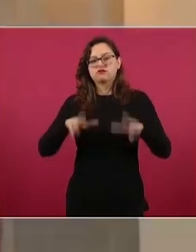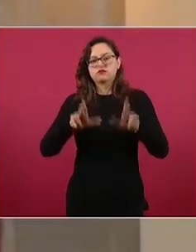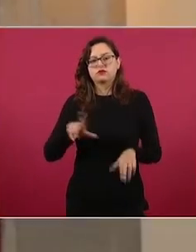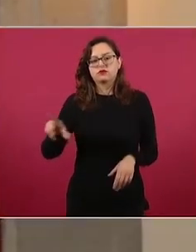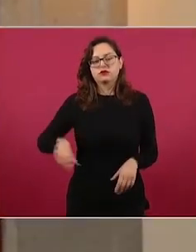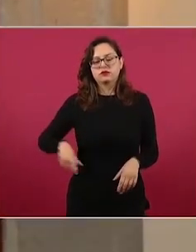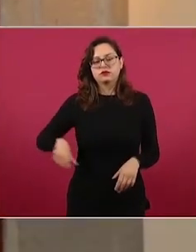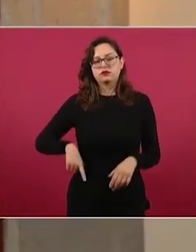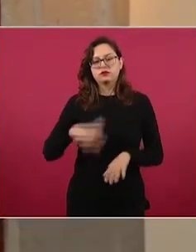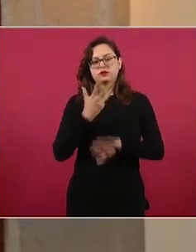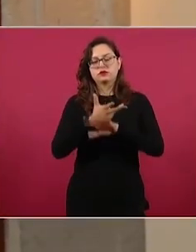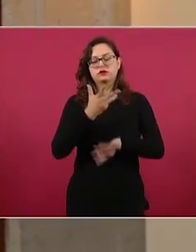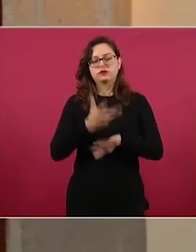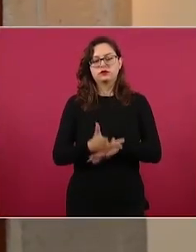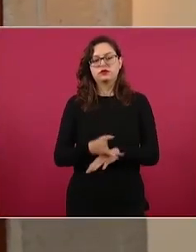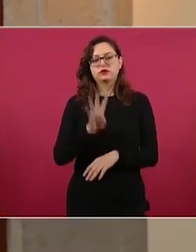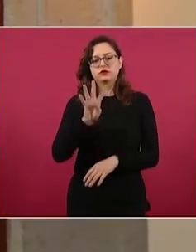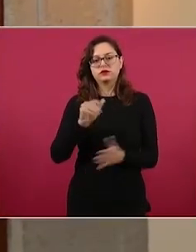millones